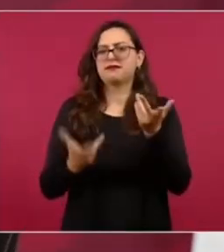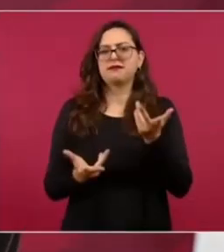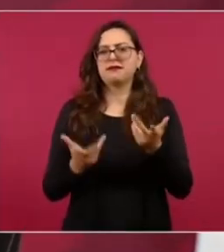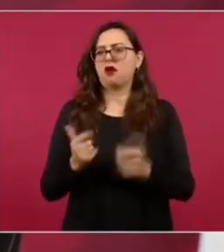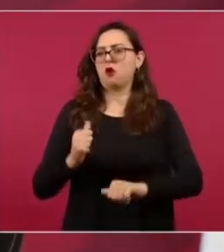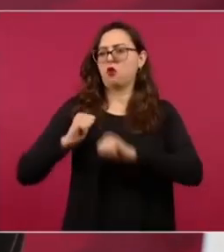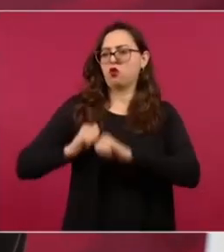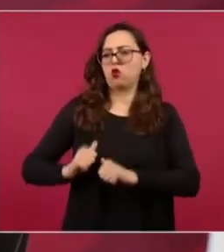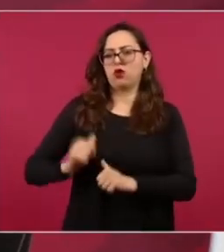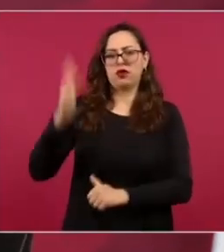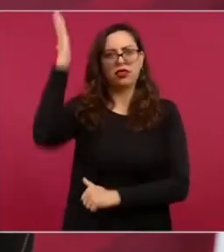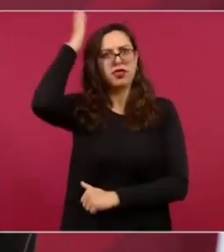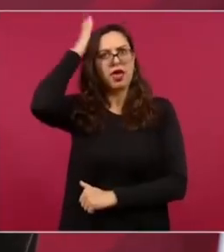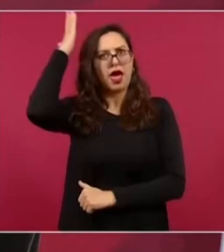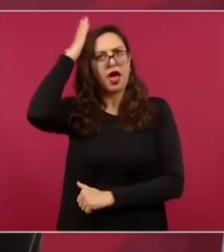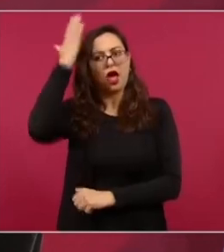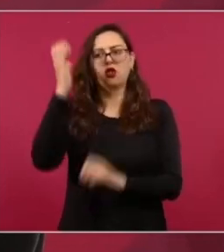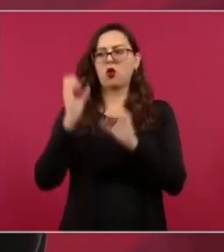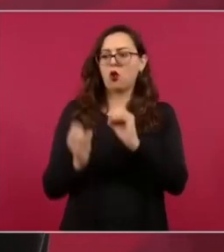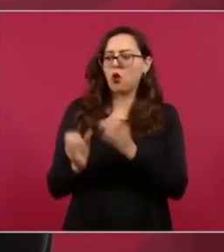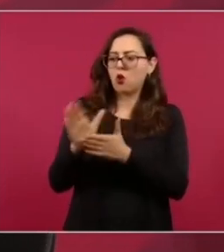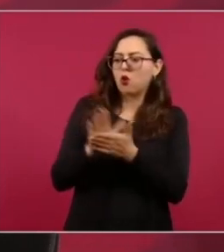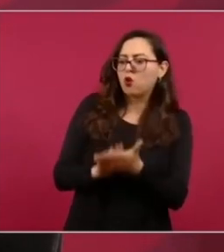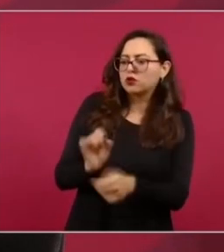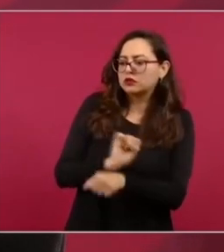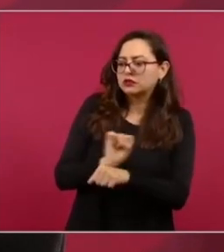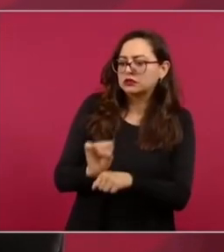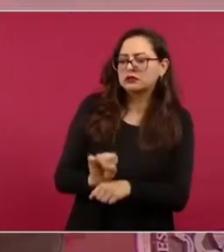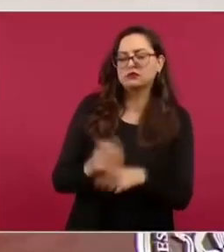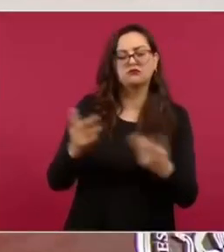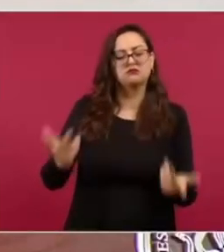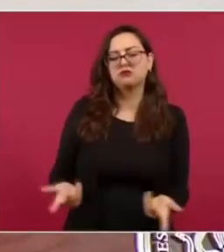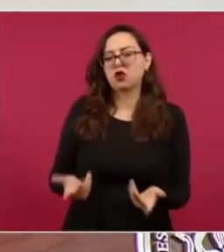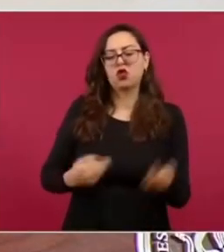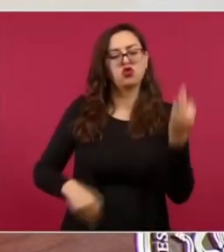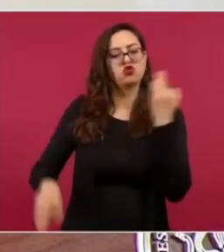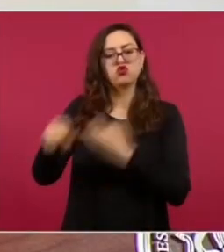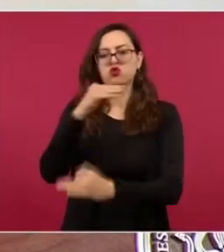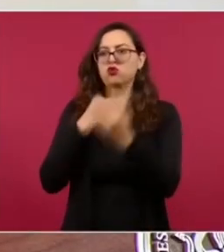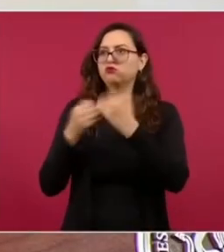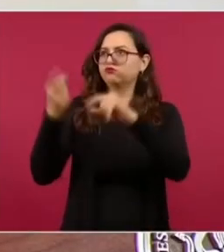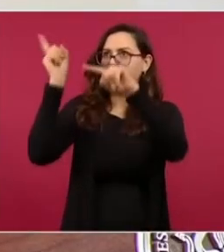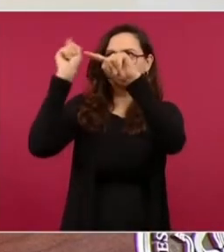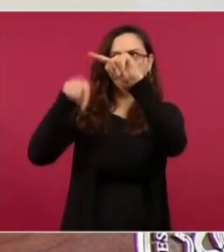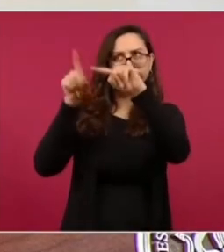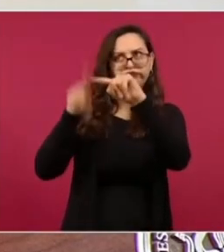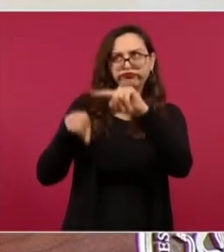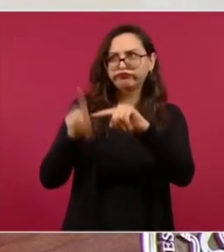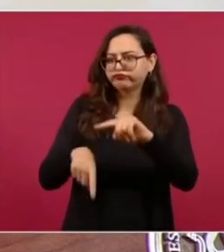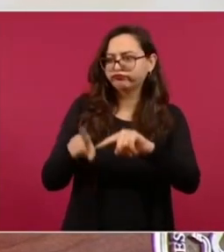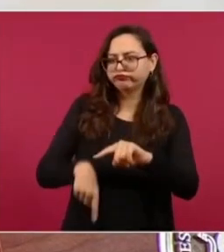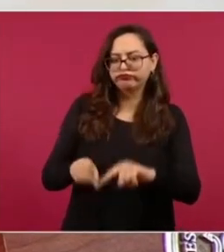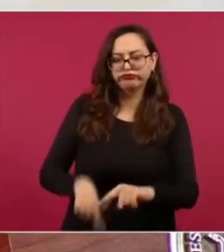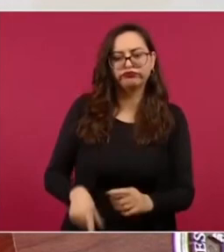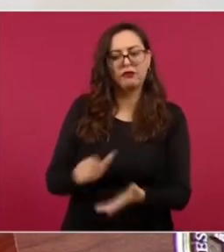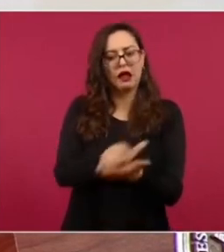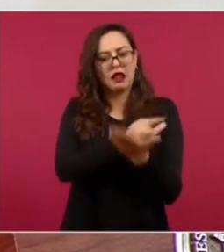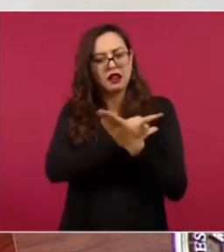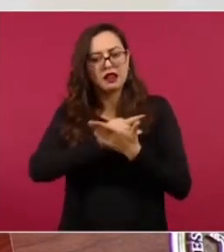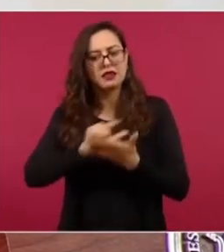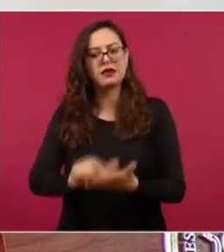como tú lo mencionas se limpie de arriba para abajo y que se incluya